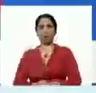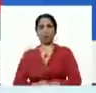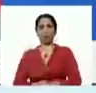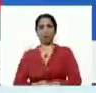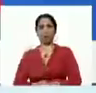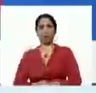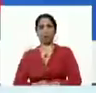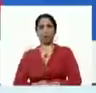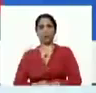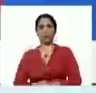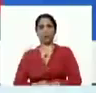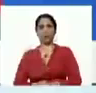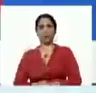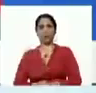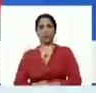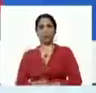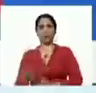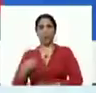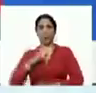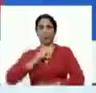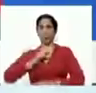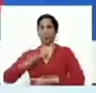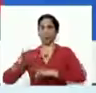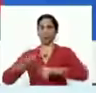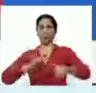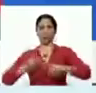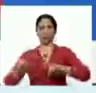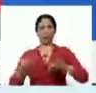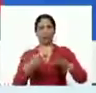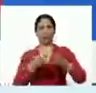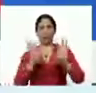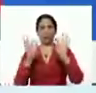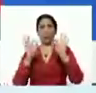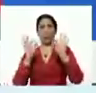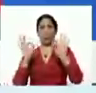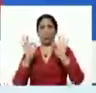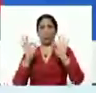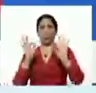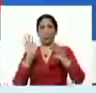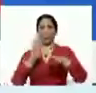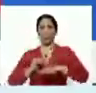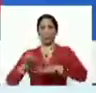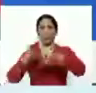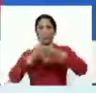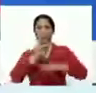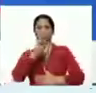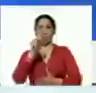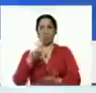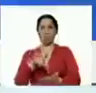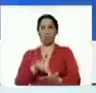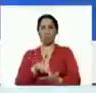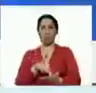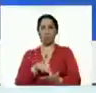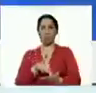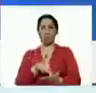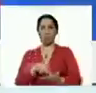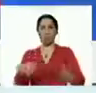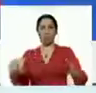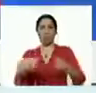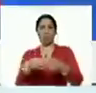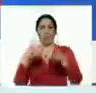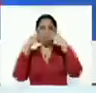Y estoy dirigiendo un equipo especial de consultas nacionales, un equipo de